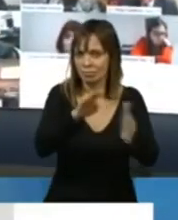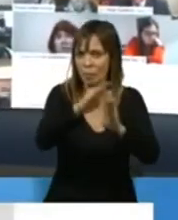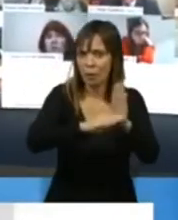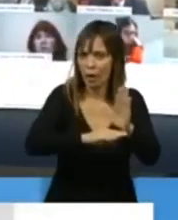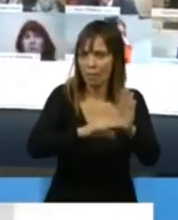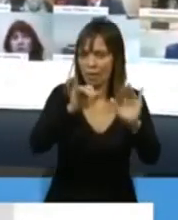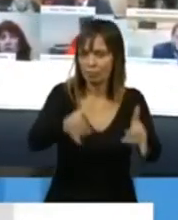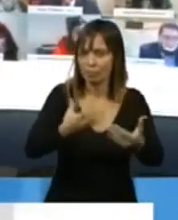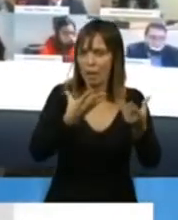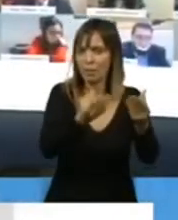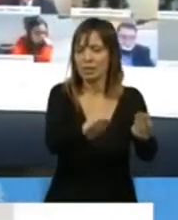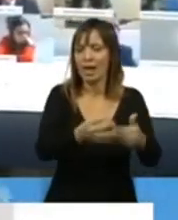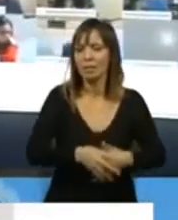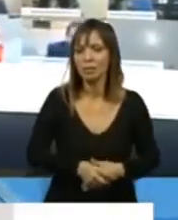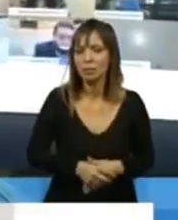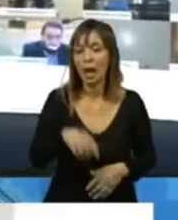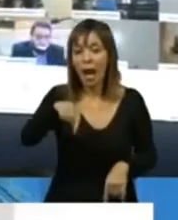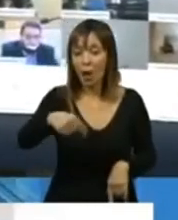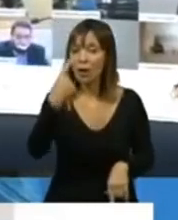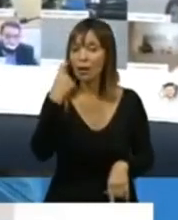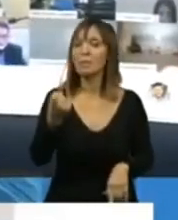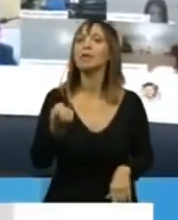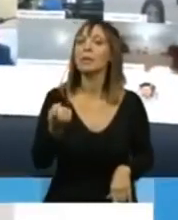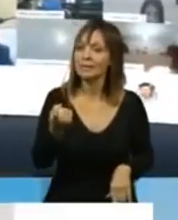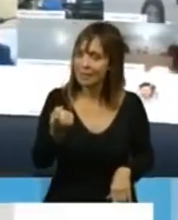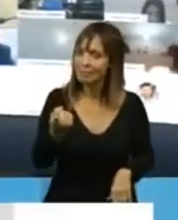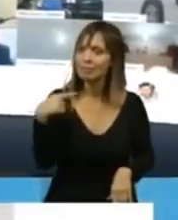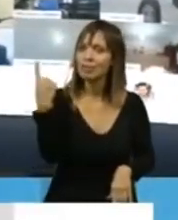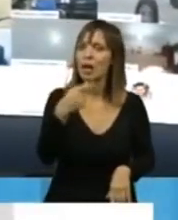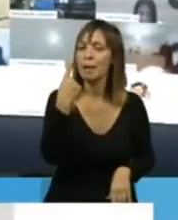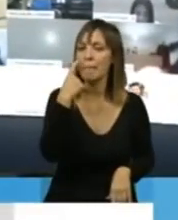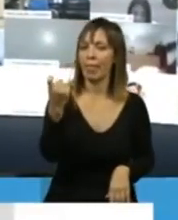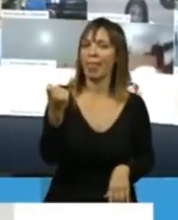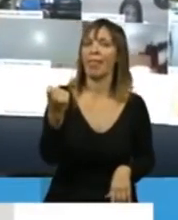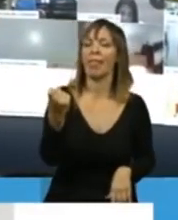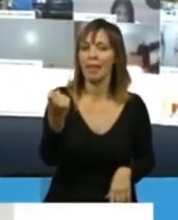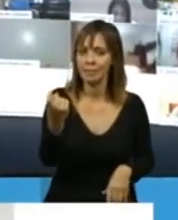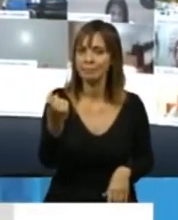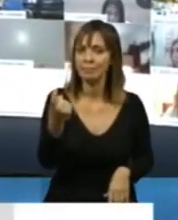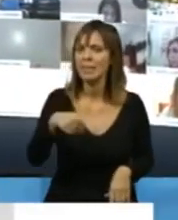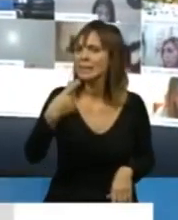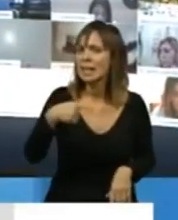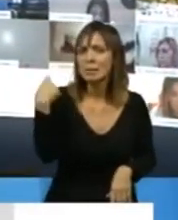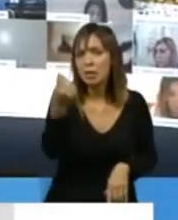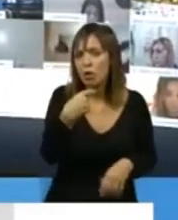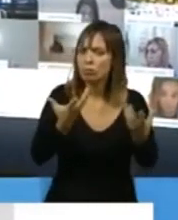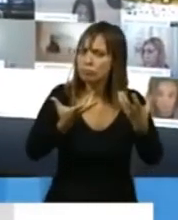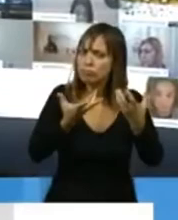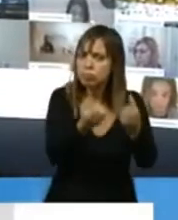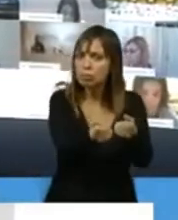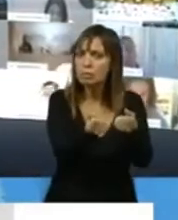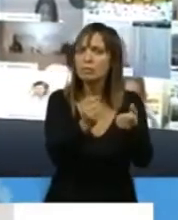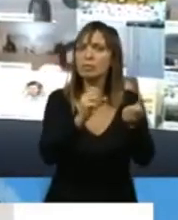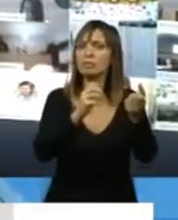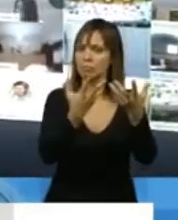Porque ahora nos damos cuenta, todos los argentinos, hay quienes siempre hemos defendido el sistema